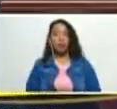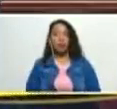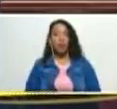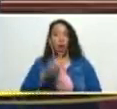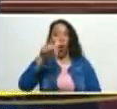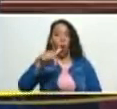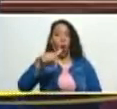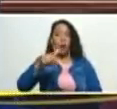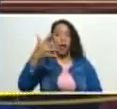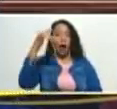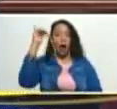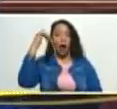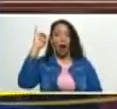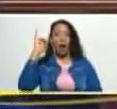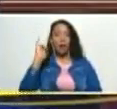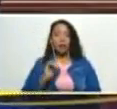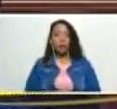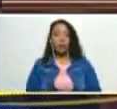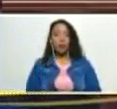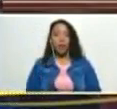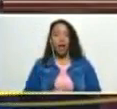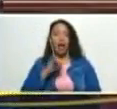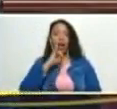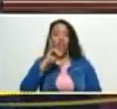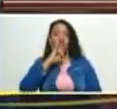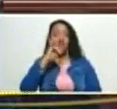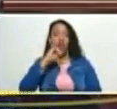mil formas Pedro